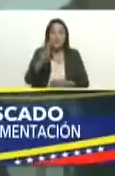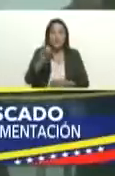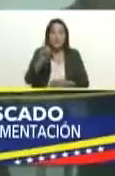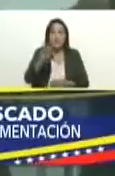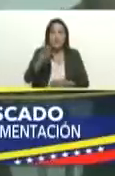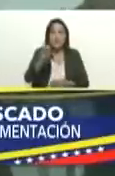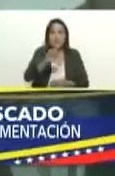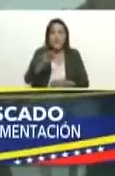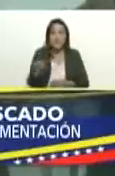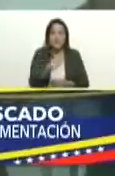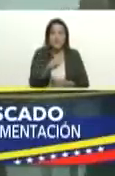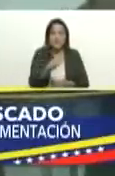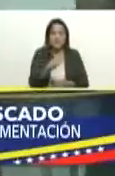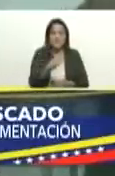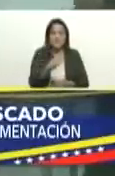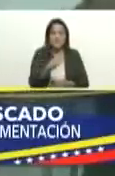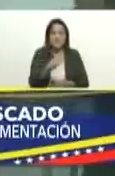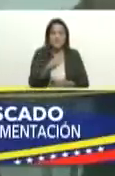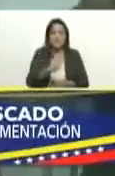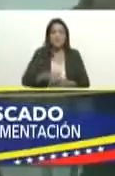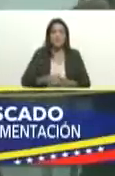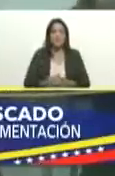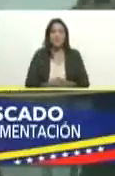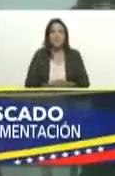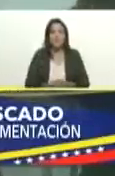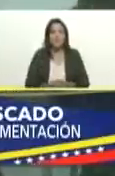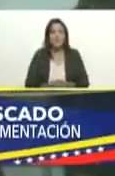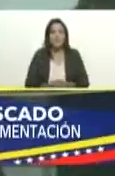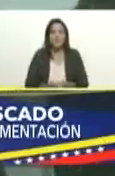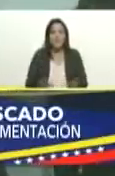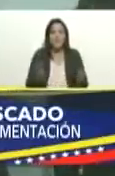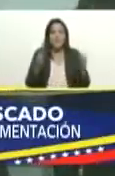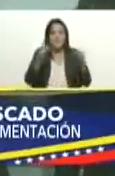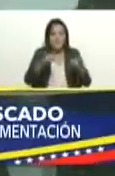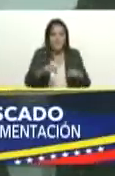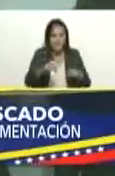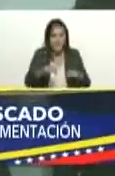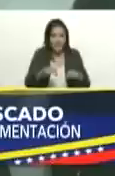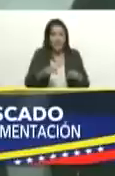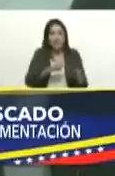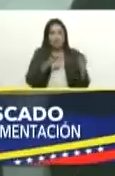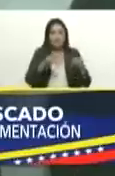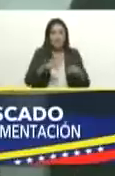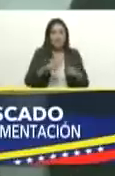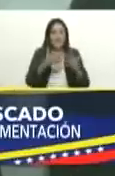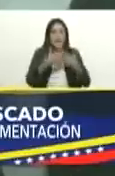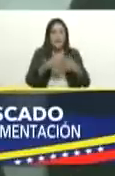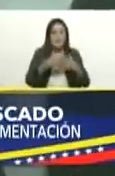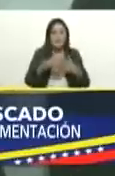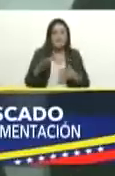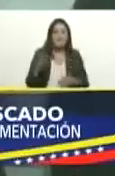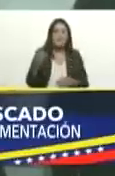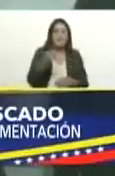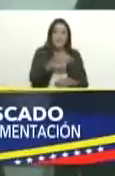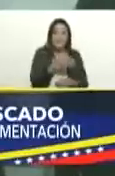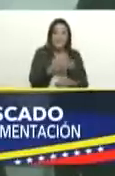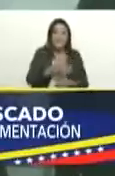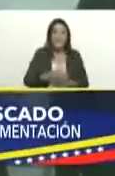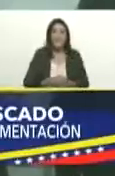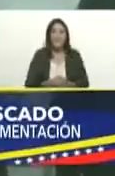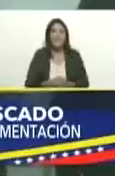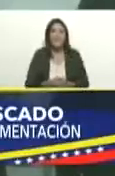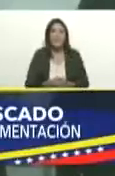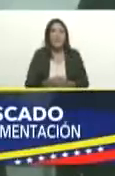Chacachacare hoy nos encontramos en la pescadería del sector Chacachacare municipio de Tuor